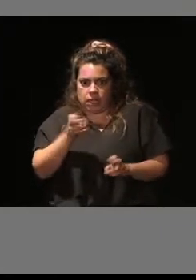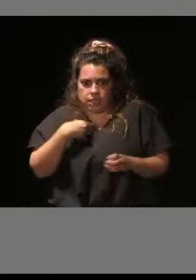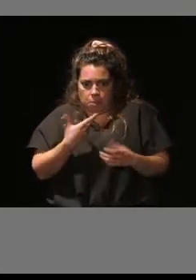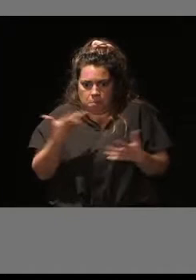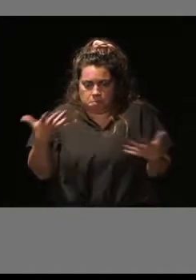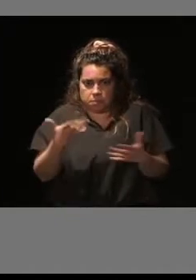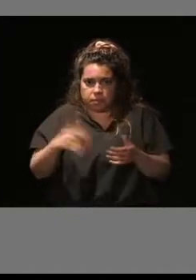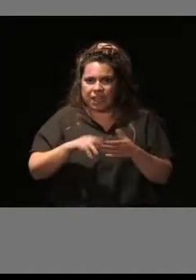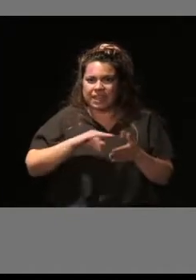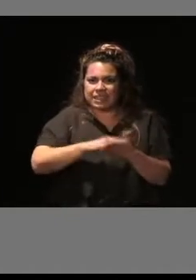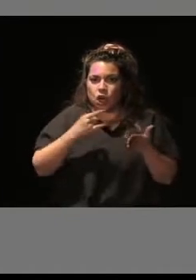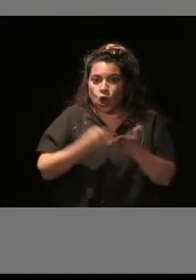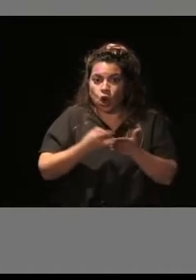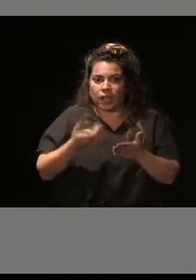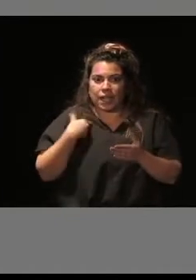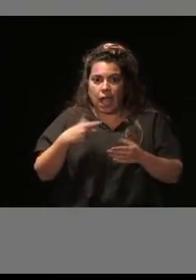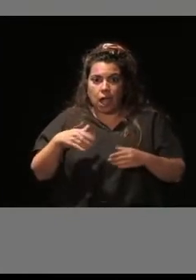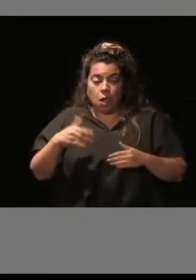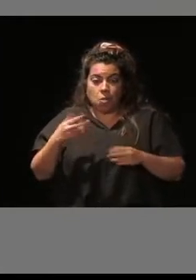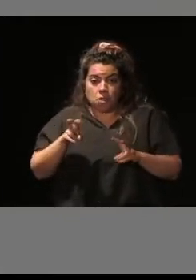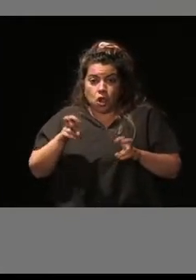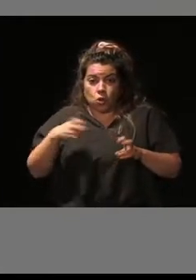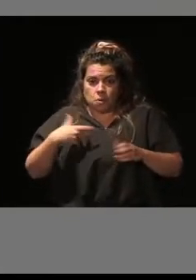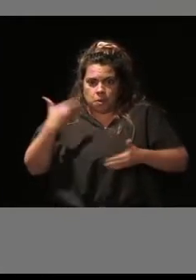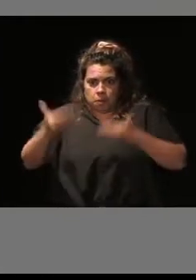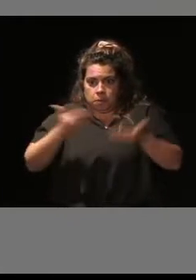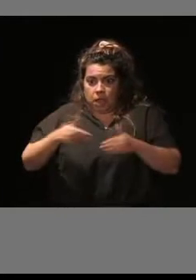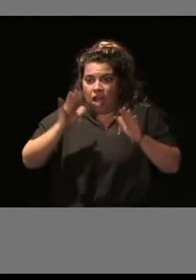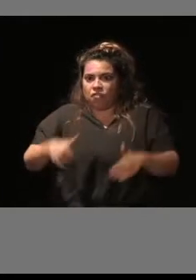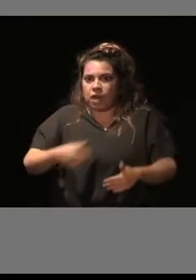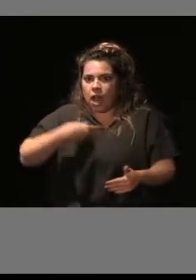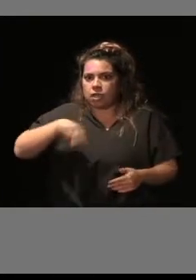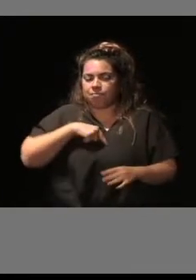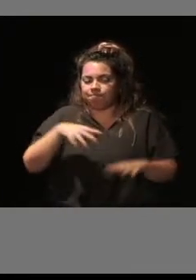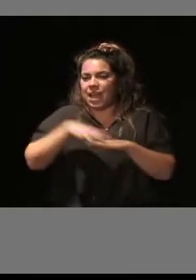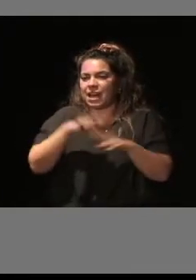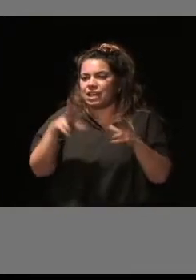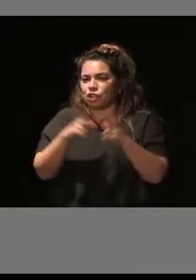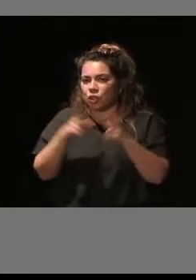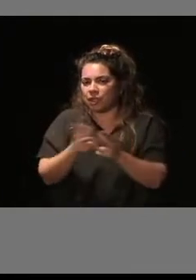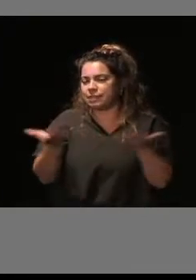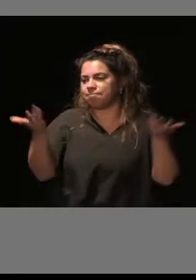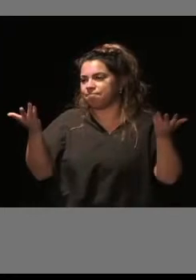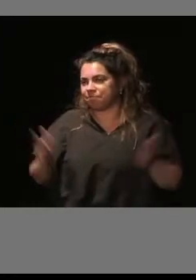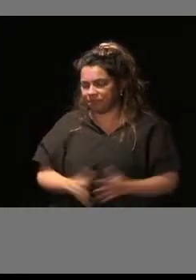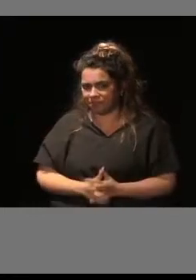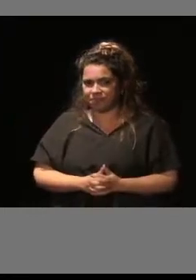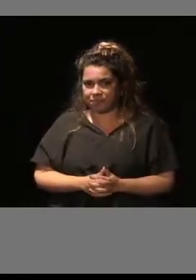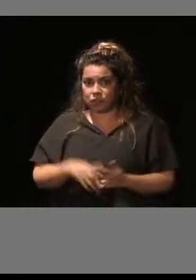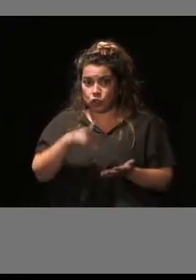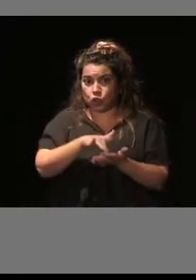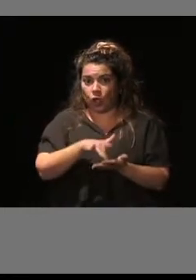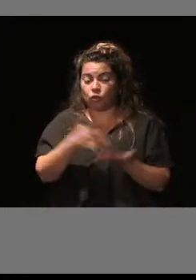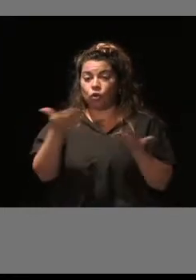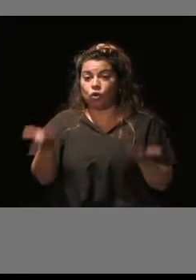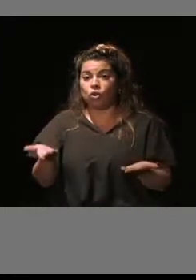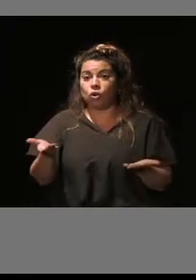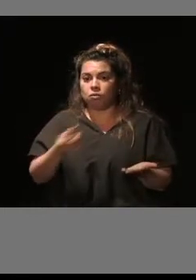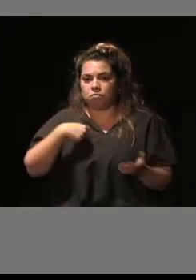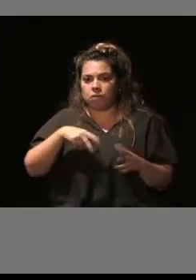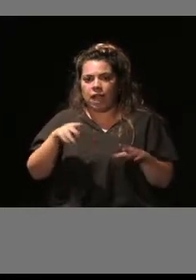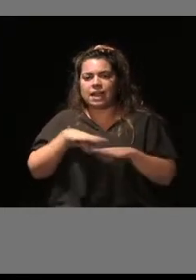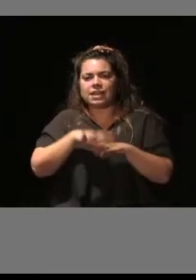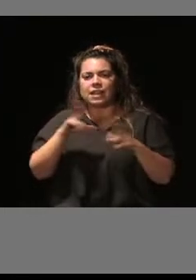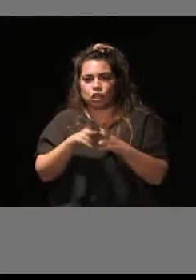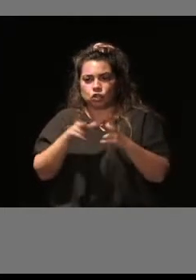y por ello, pues bueno, finalmente hemos caído, ¿no?, hemos caído en las redes sociales. Así, tenemos nuestras redes sociales